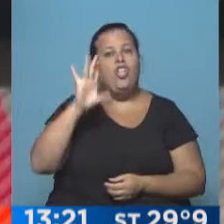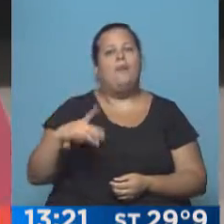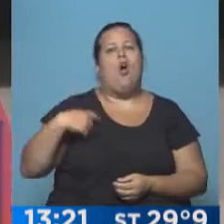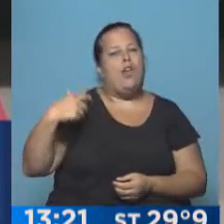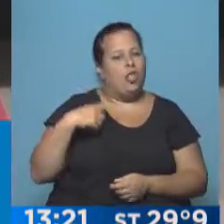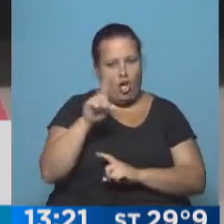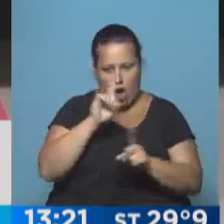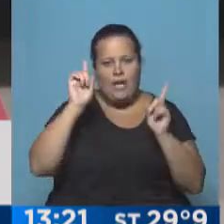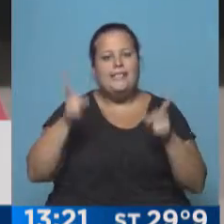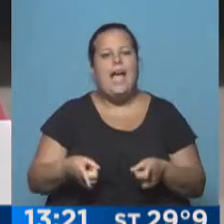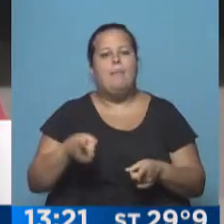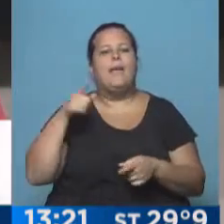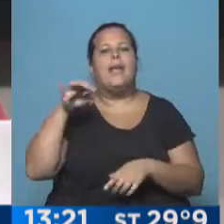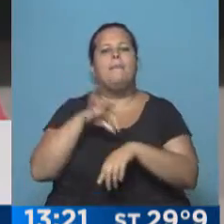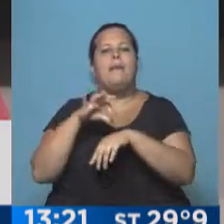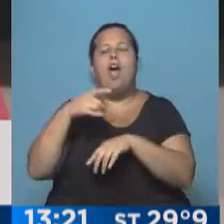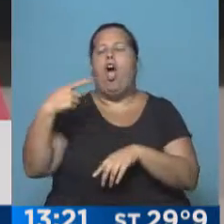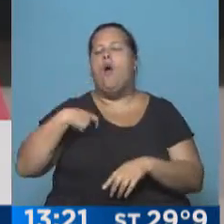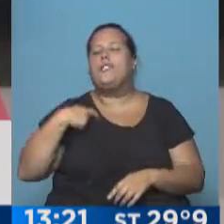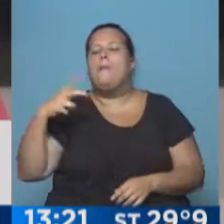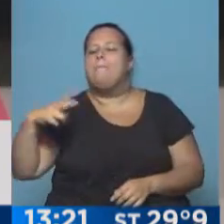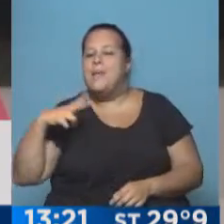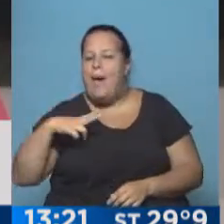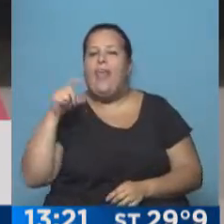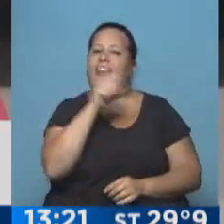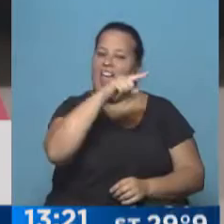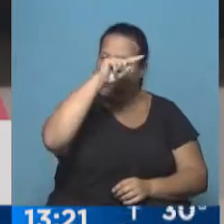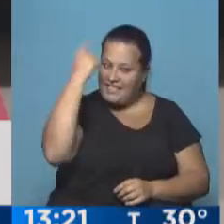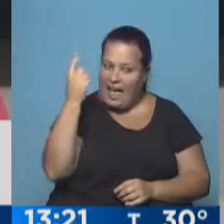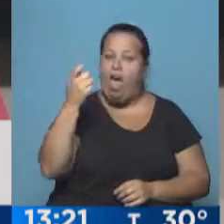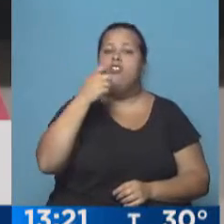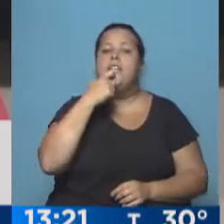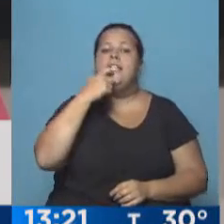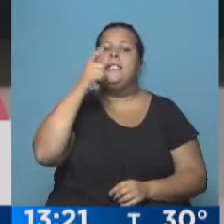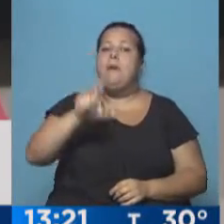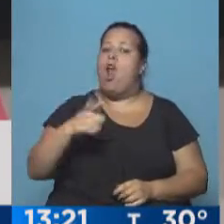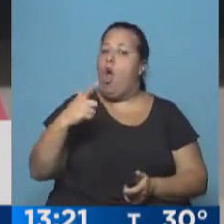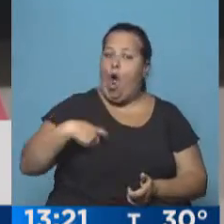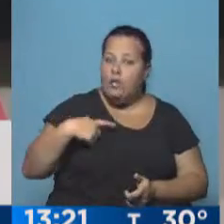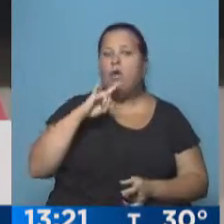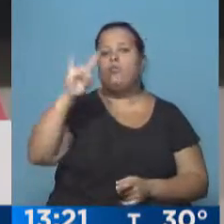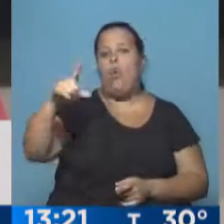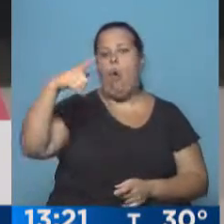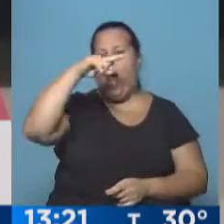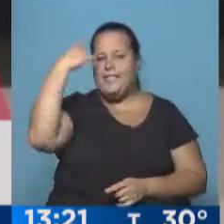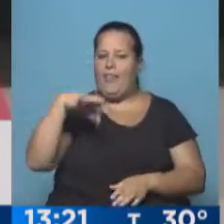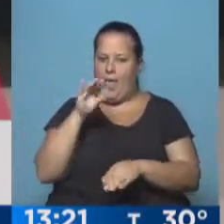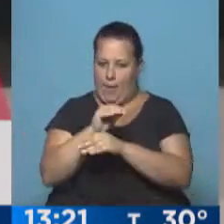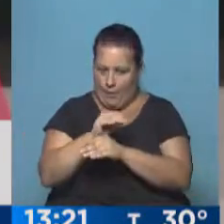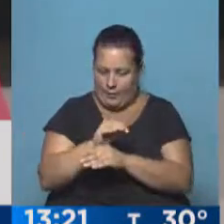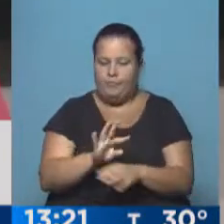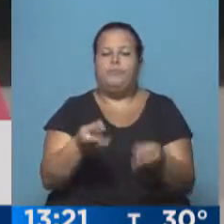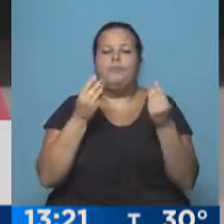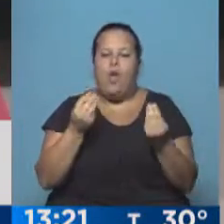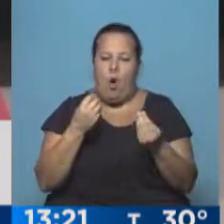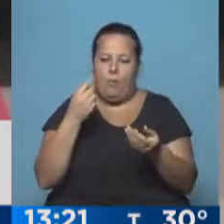obras sociales, sino también a los sistemas de medicina prepaga y al Estado en el caso de que la persona no tenga ninguno de estos sistemas de salud. Lo